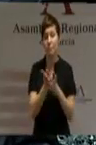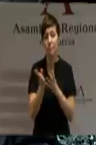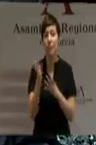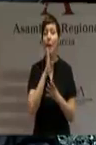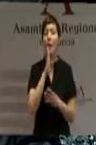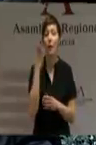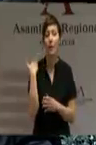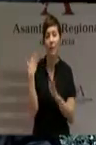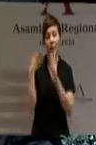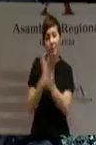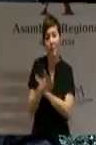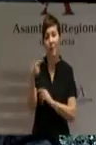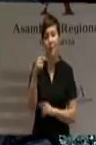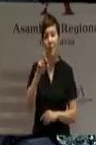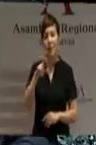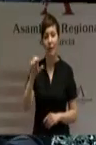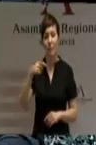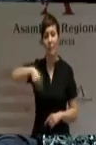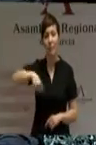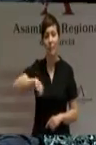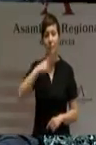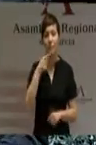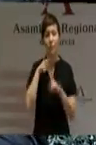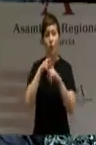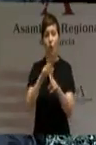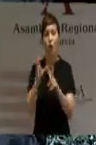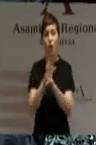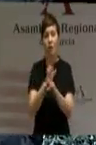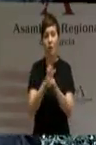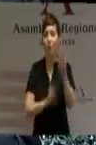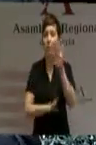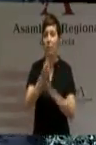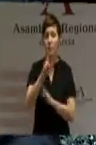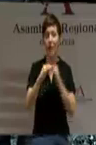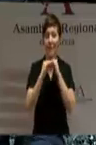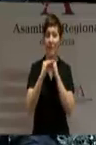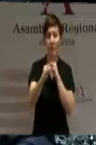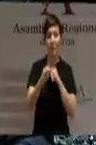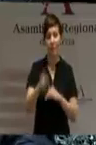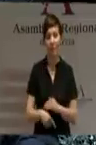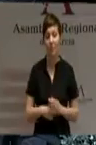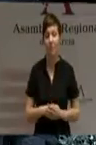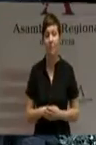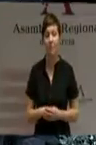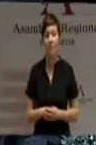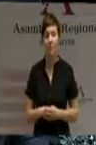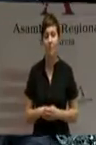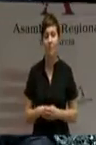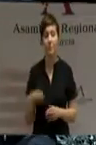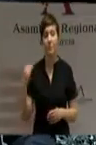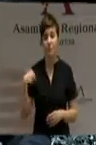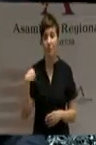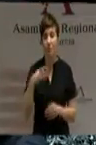Garre nos conducirán hacia nuestros objetivos de recuperación y de estabilidad. Esos ejes